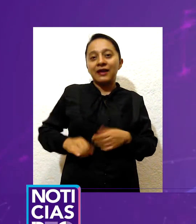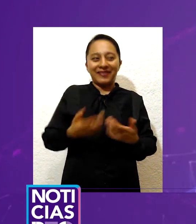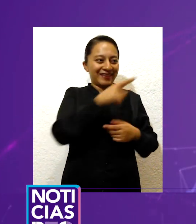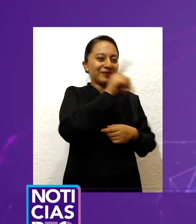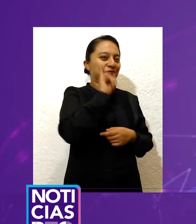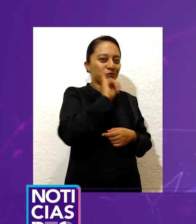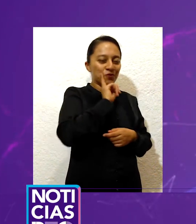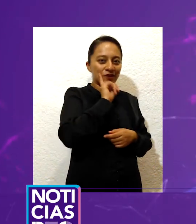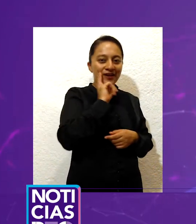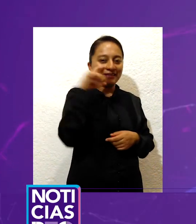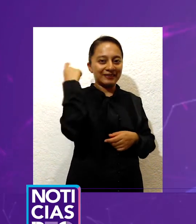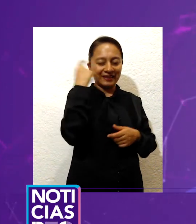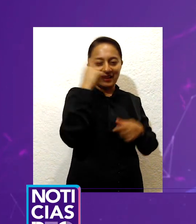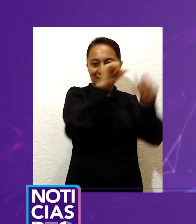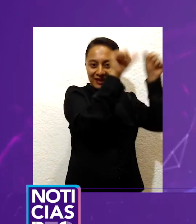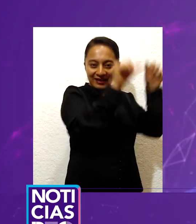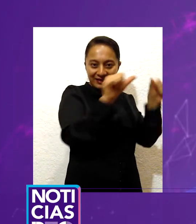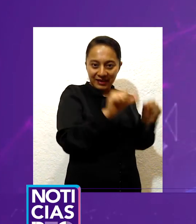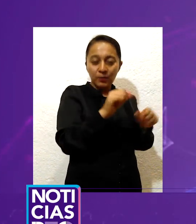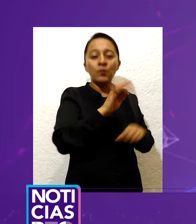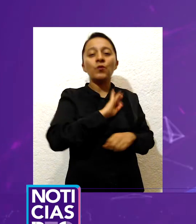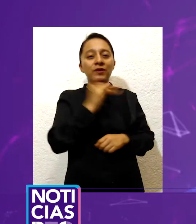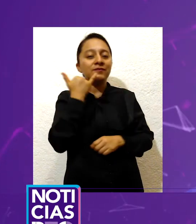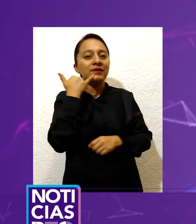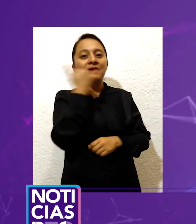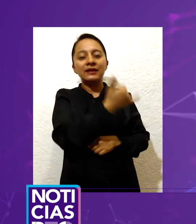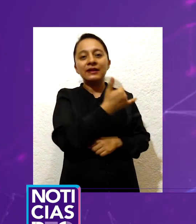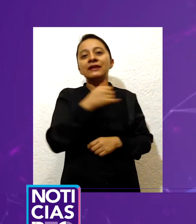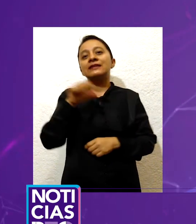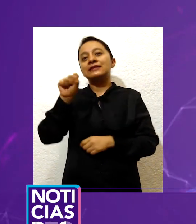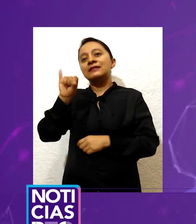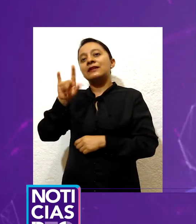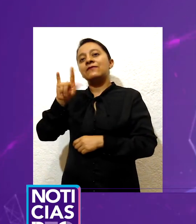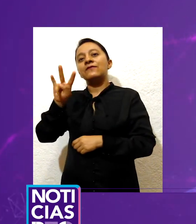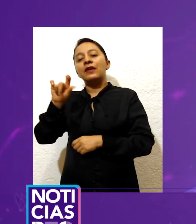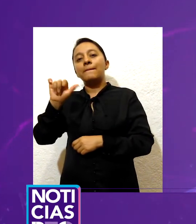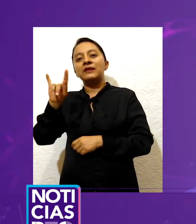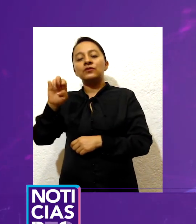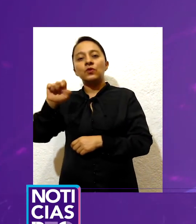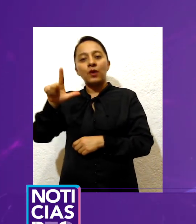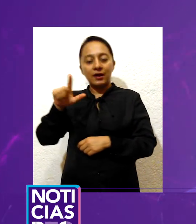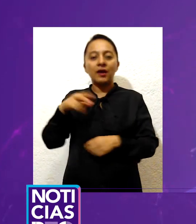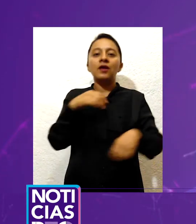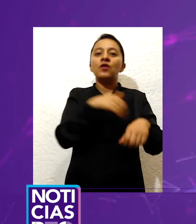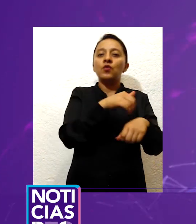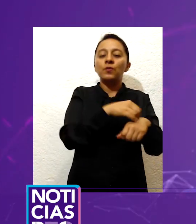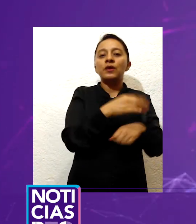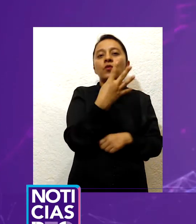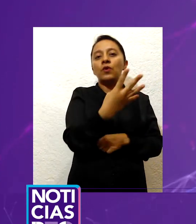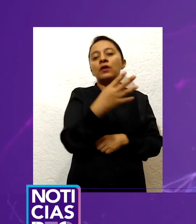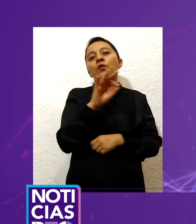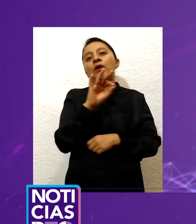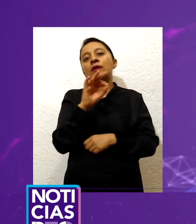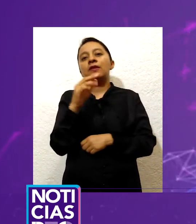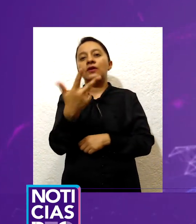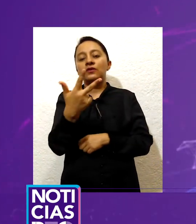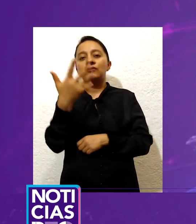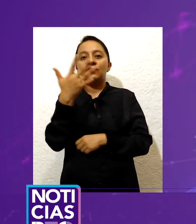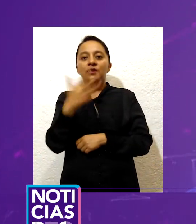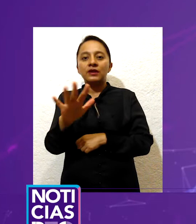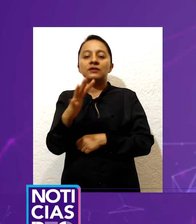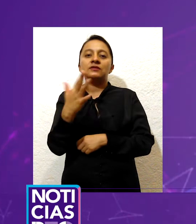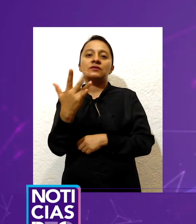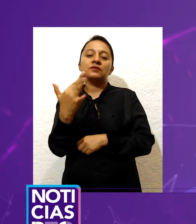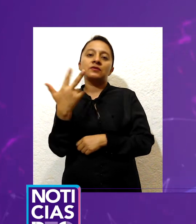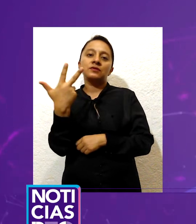al 4481 058410 o a Genoveva al 4481